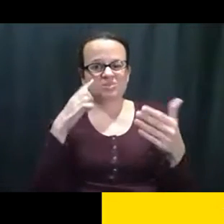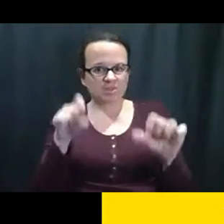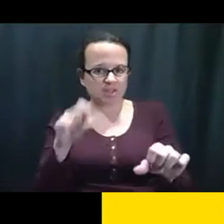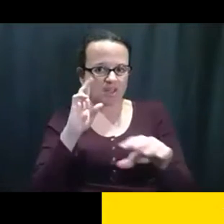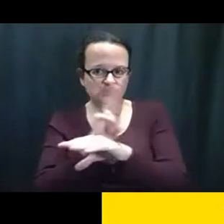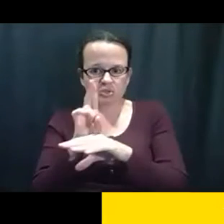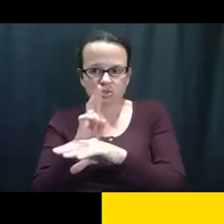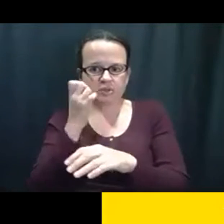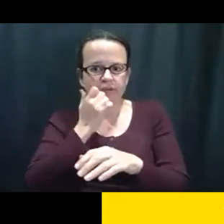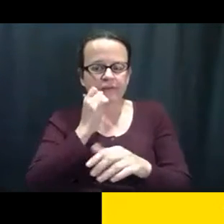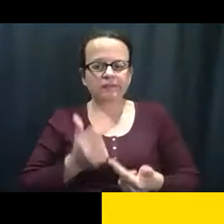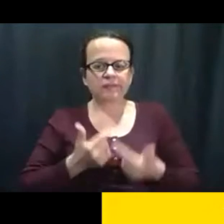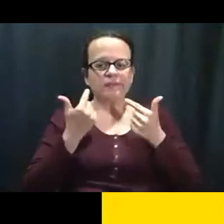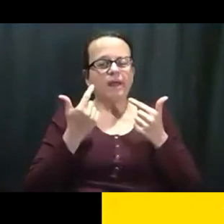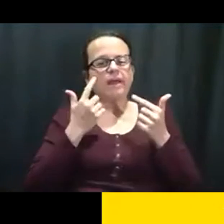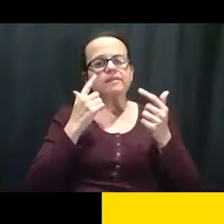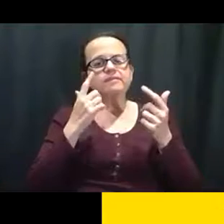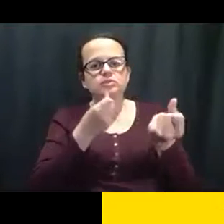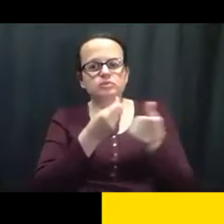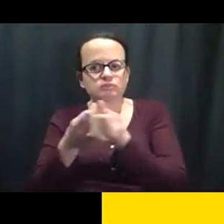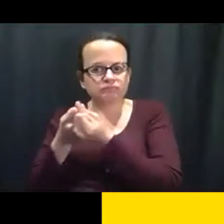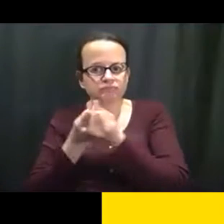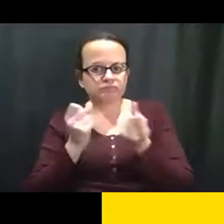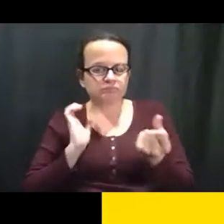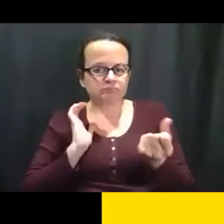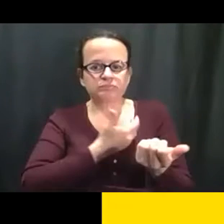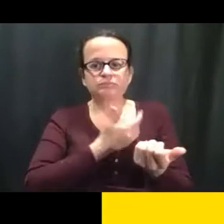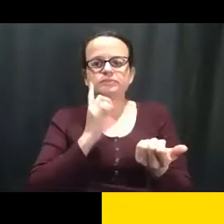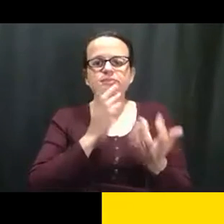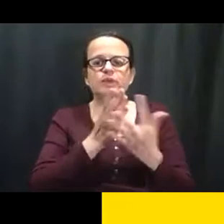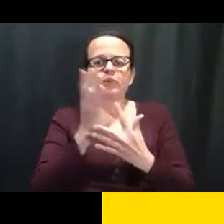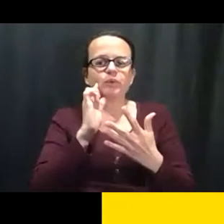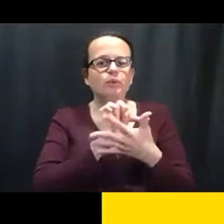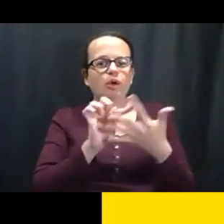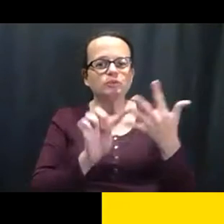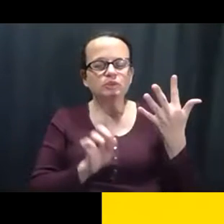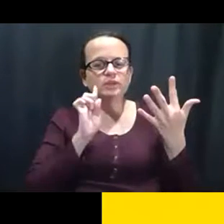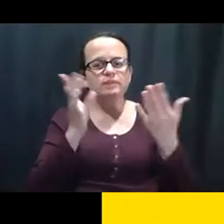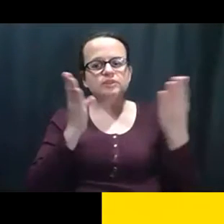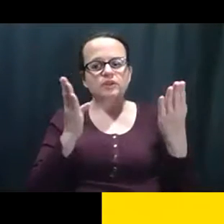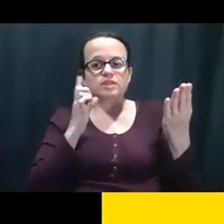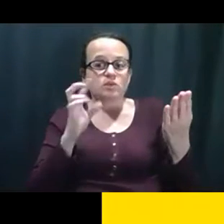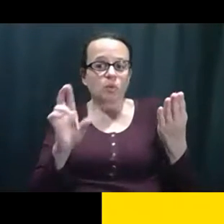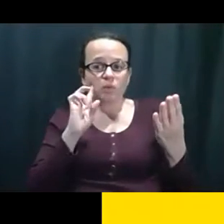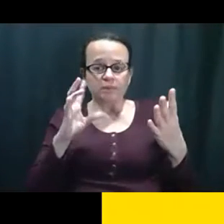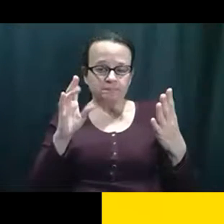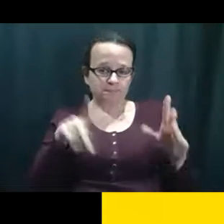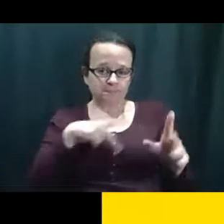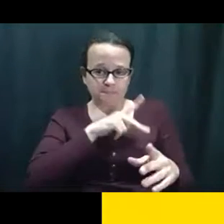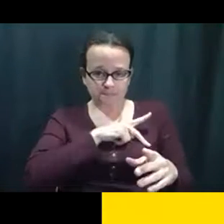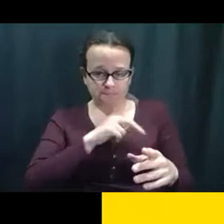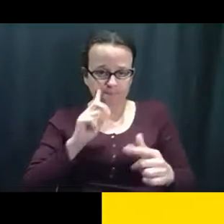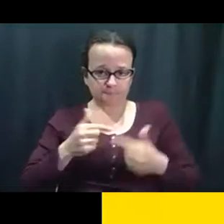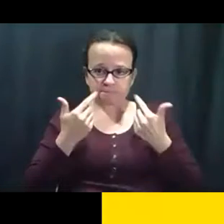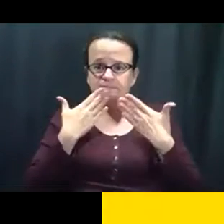no se se explica eh eh a aceptar esto como parte de nuestras vidas diarias aceptar a solos a los dos de noche si no